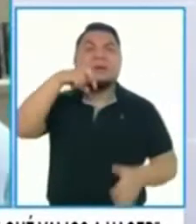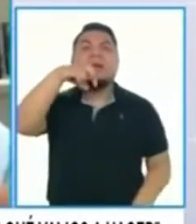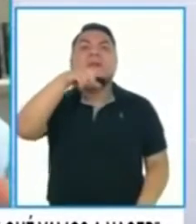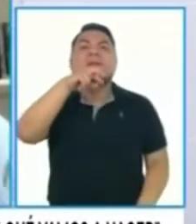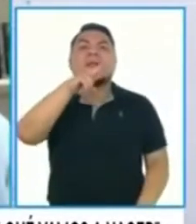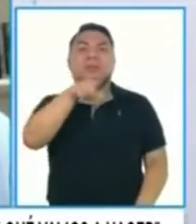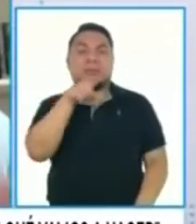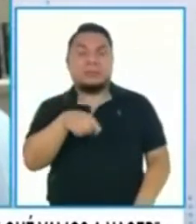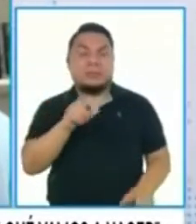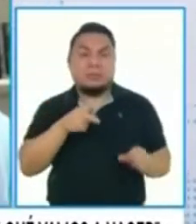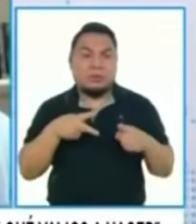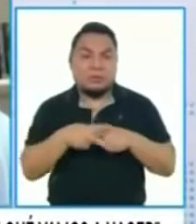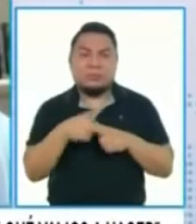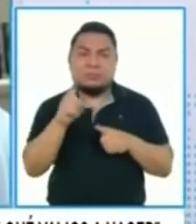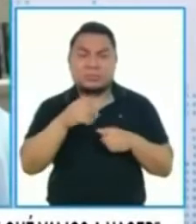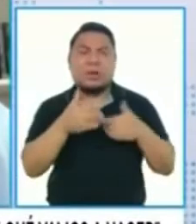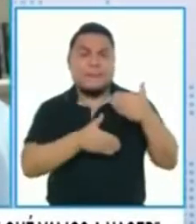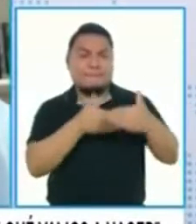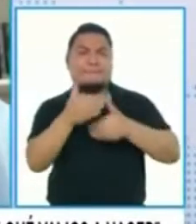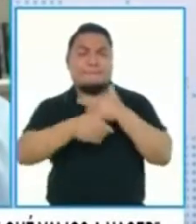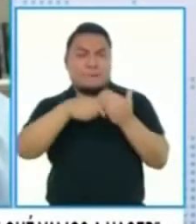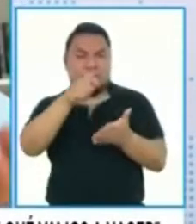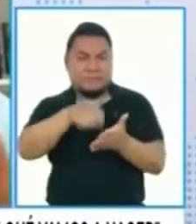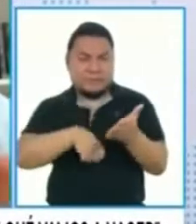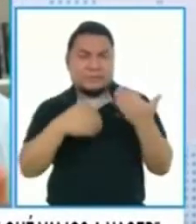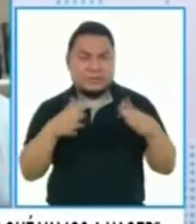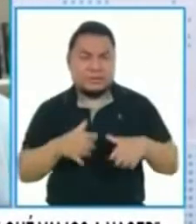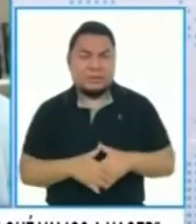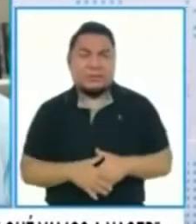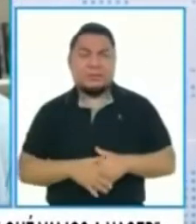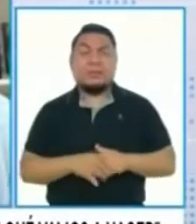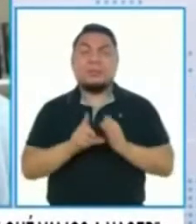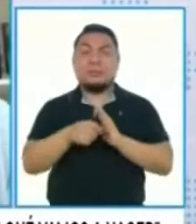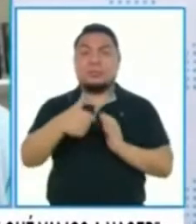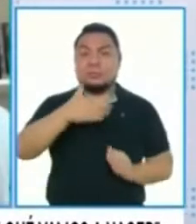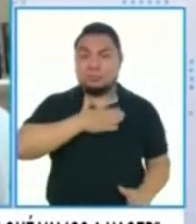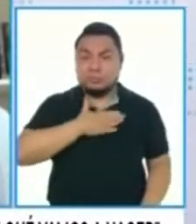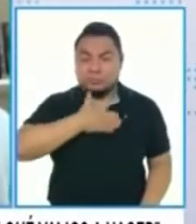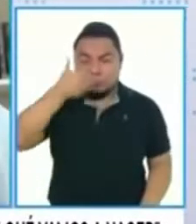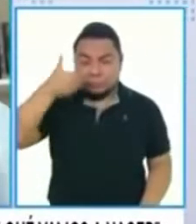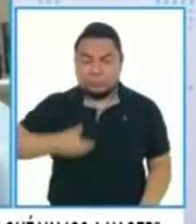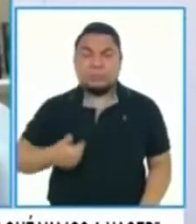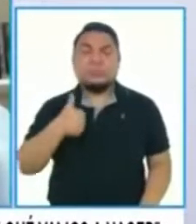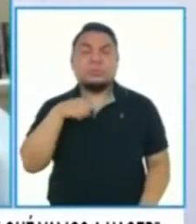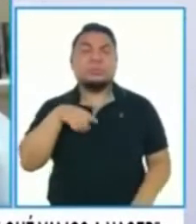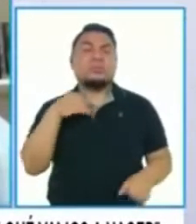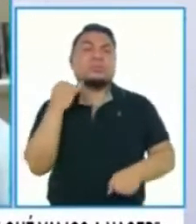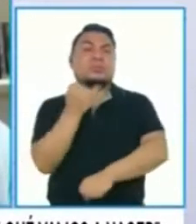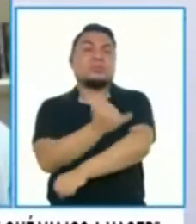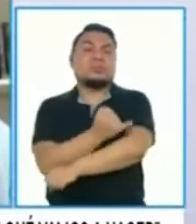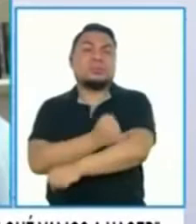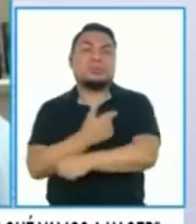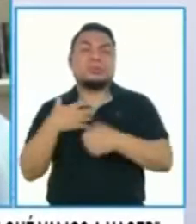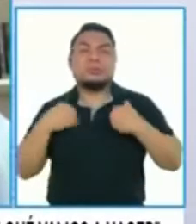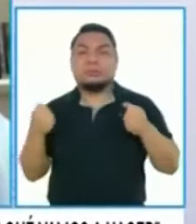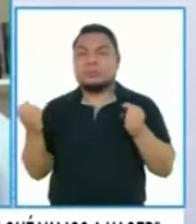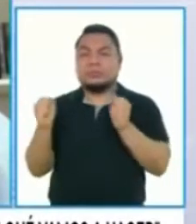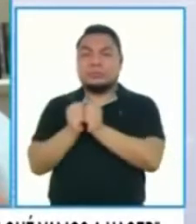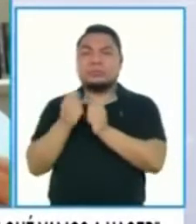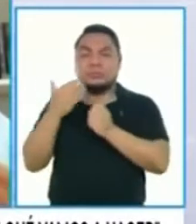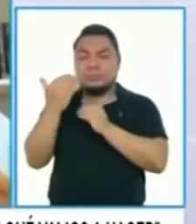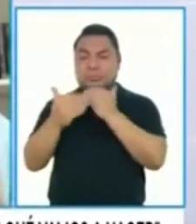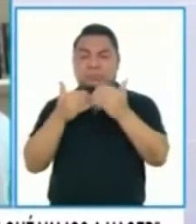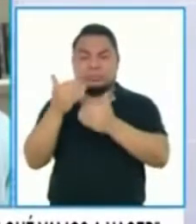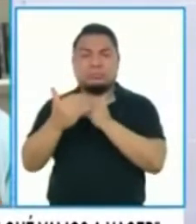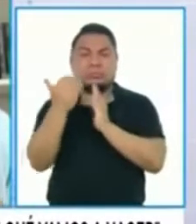es que estaba detenido, estaba en pleno proceso. Y fui yo, junto con el Instituto Nacional de Salud, que hicimos los primeros pasos